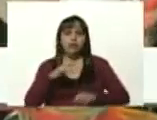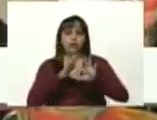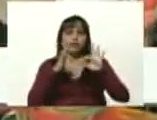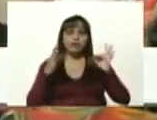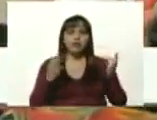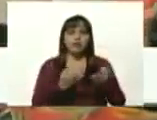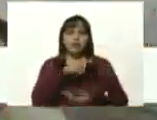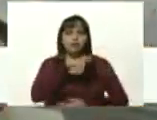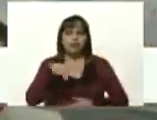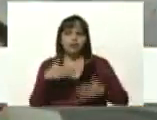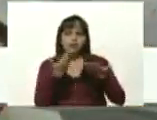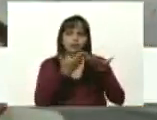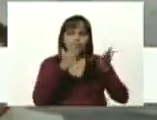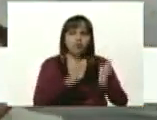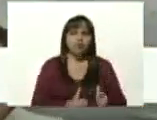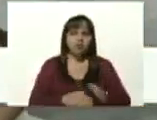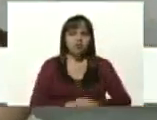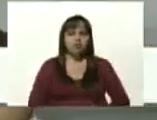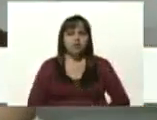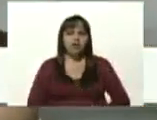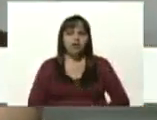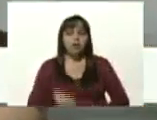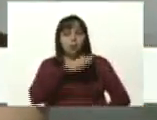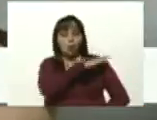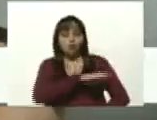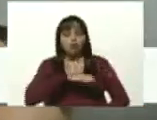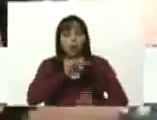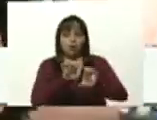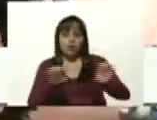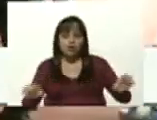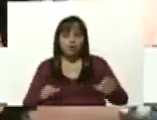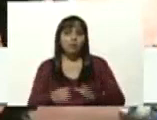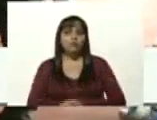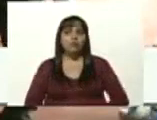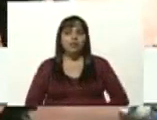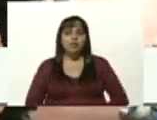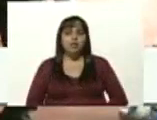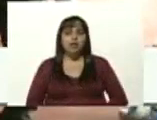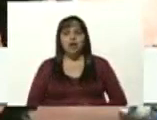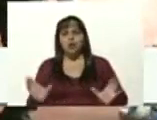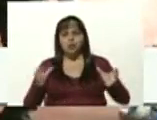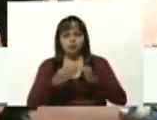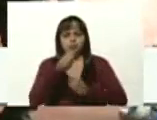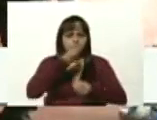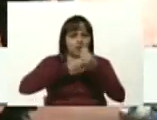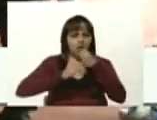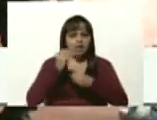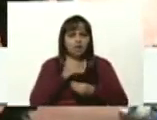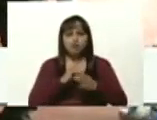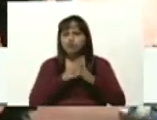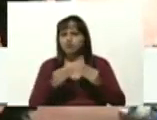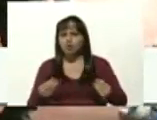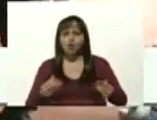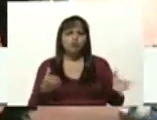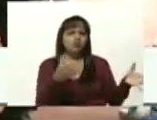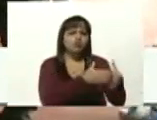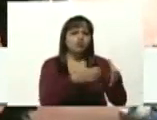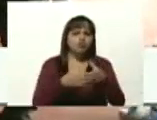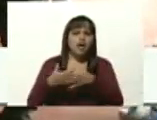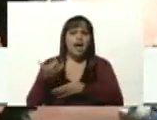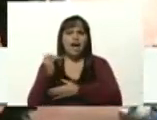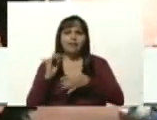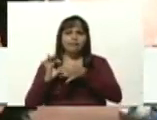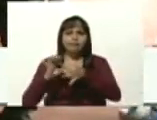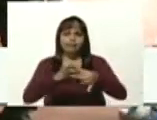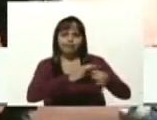estudiantes el consejo educativo el SENAI y todas las fuerzas vivas del territorio van a